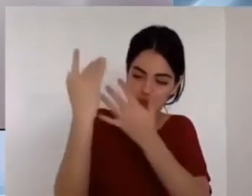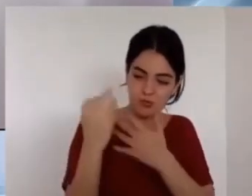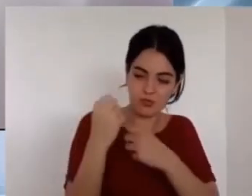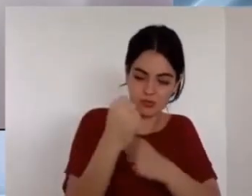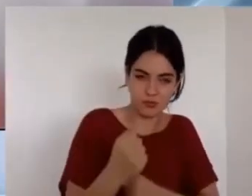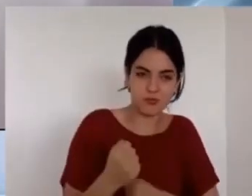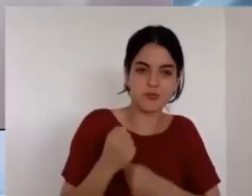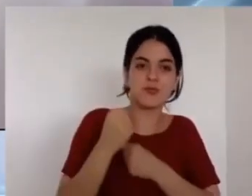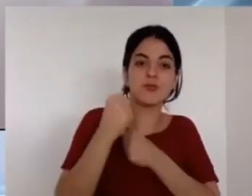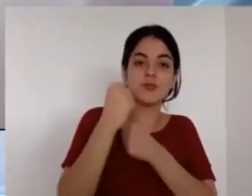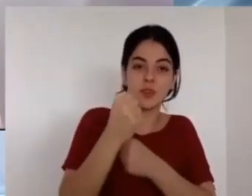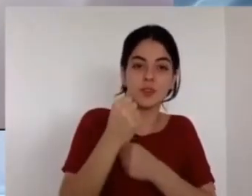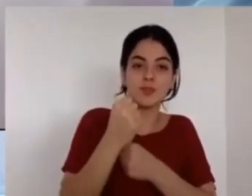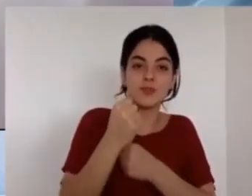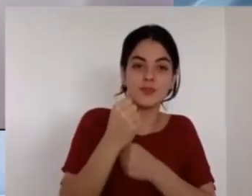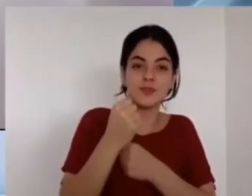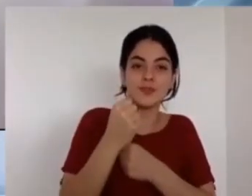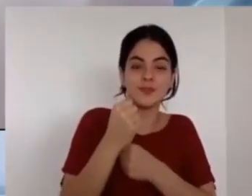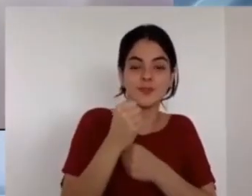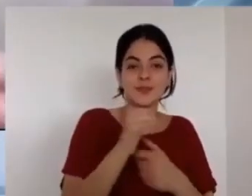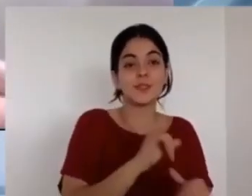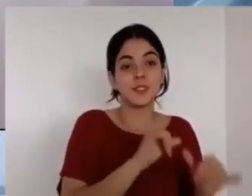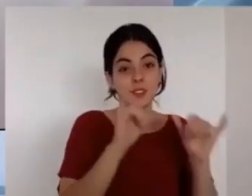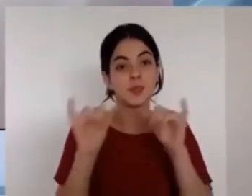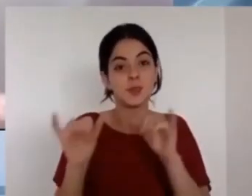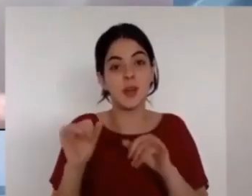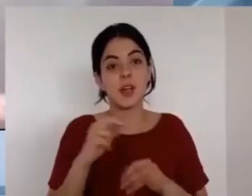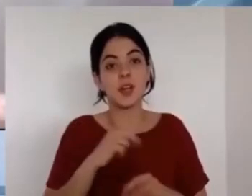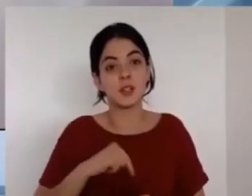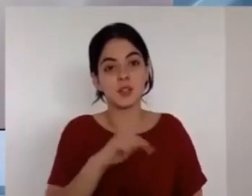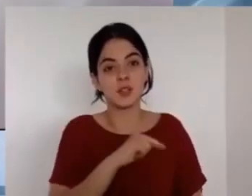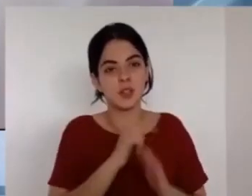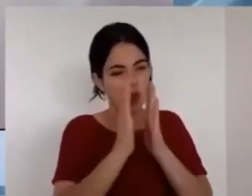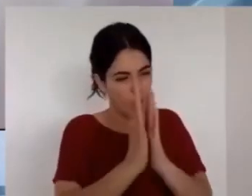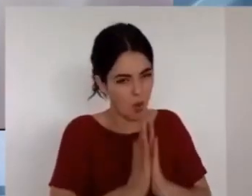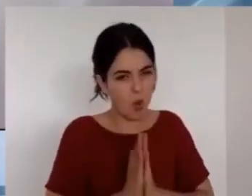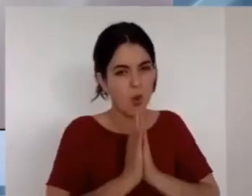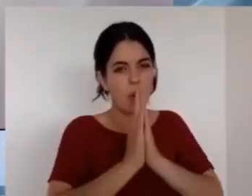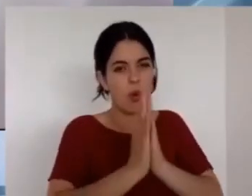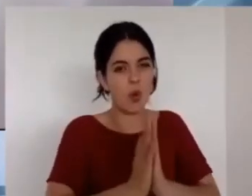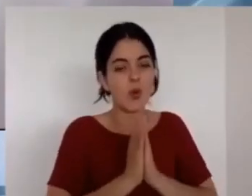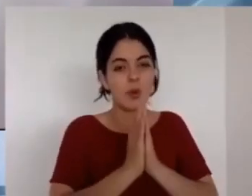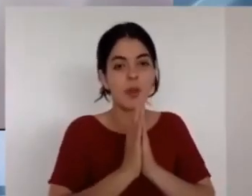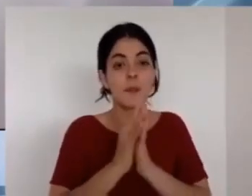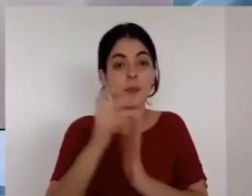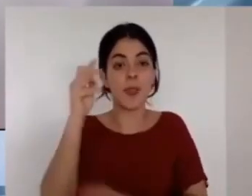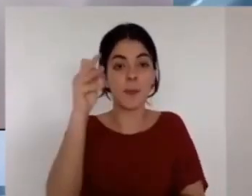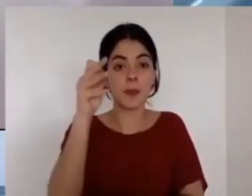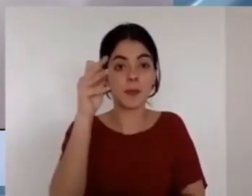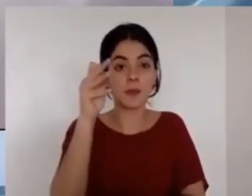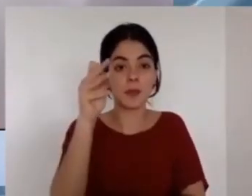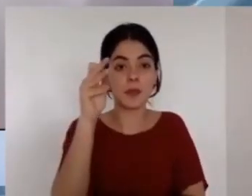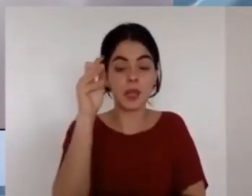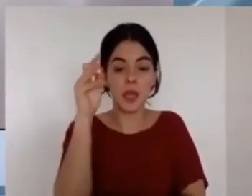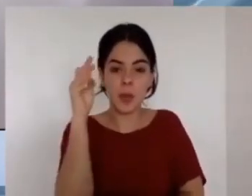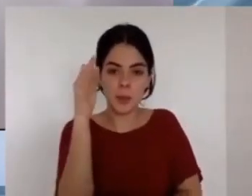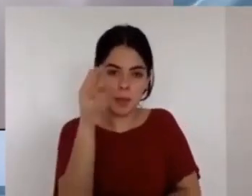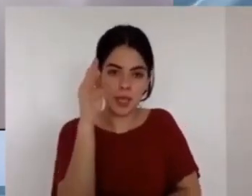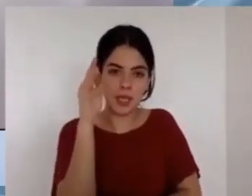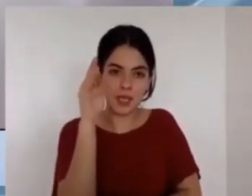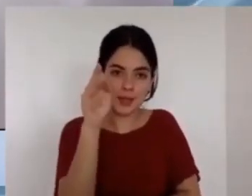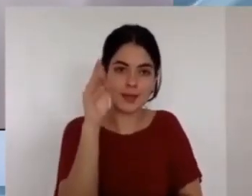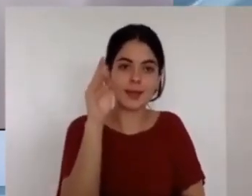Oramos por el predicador de la palabra, que es imperfecto. Pero la palabra de Dios es perfecta.